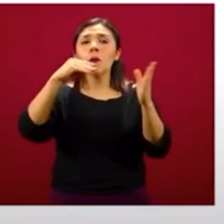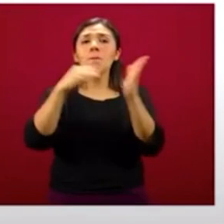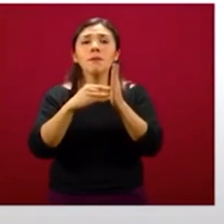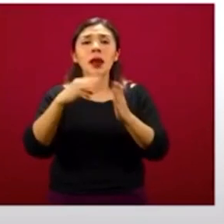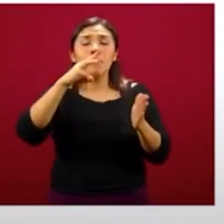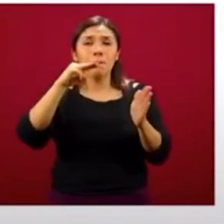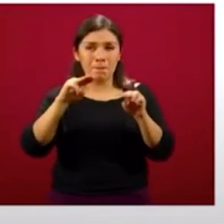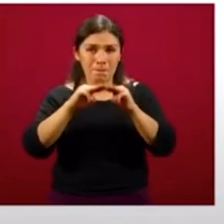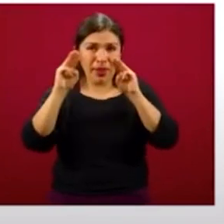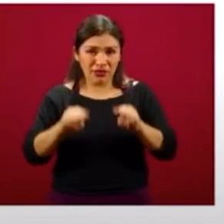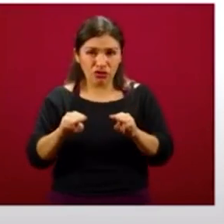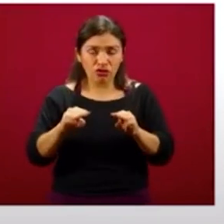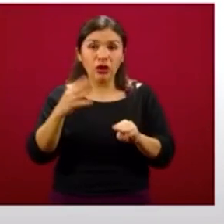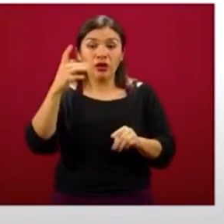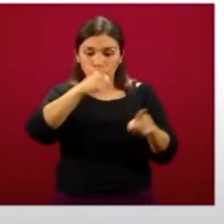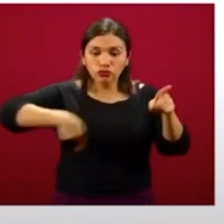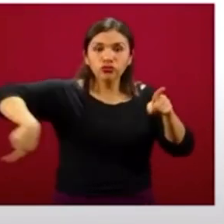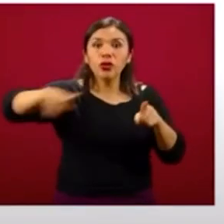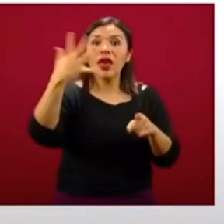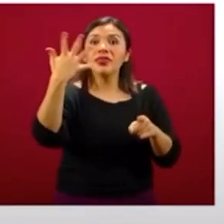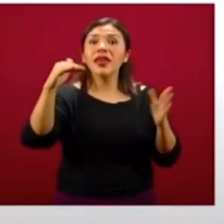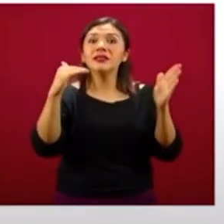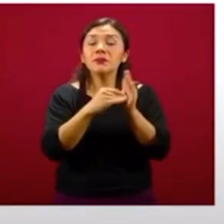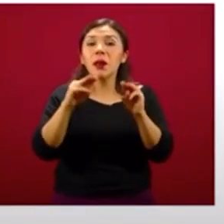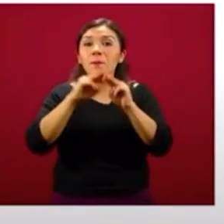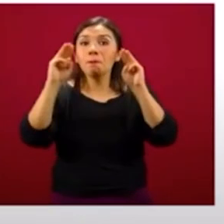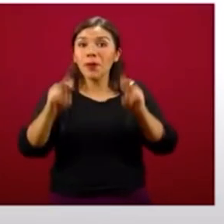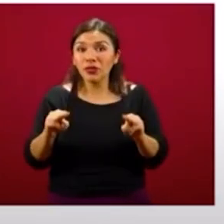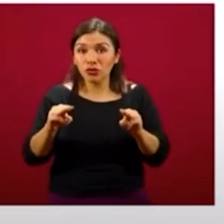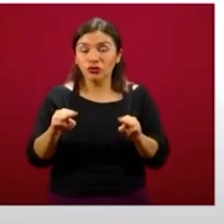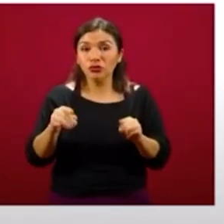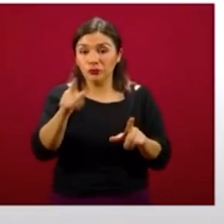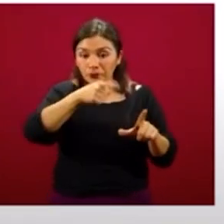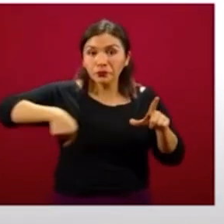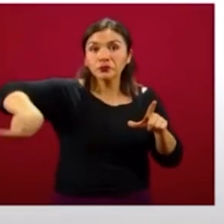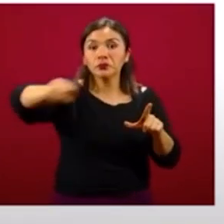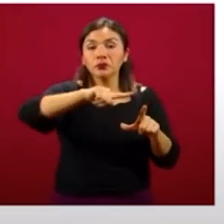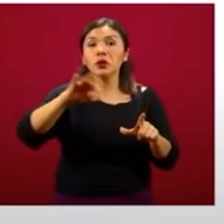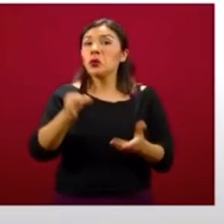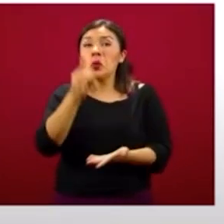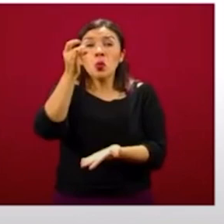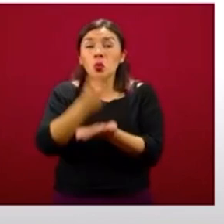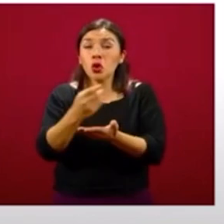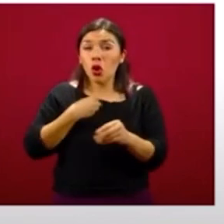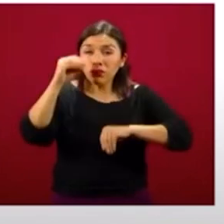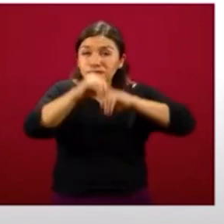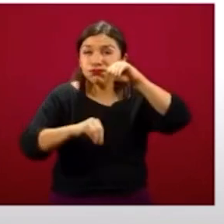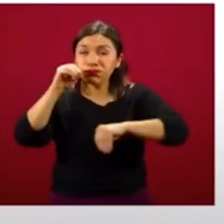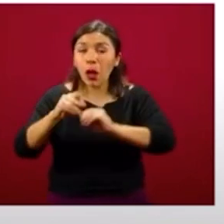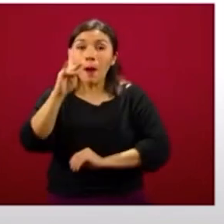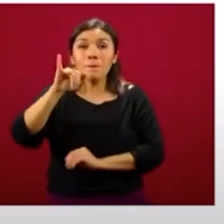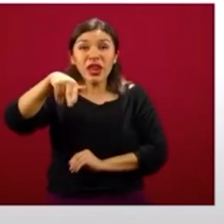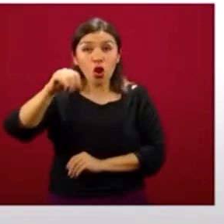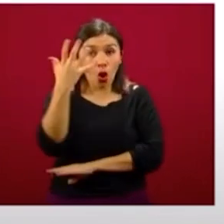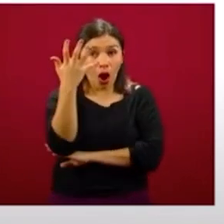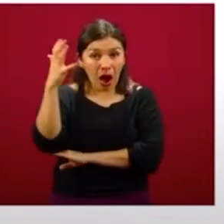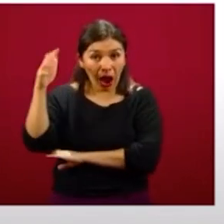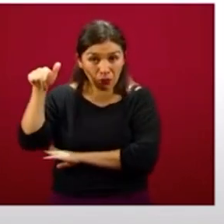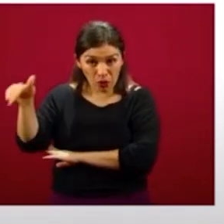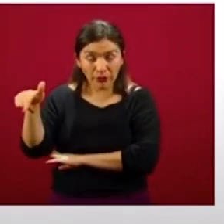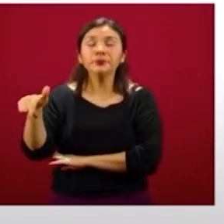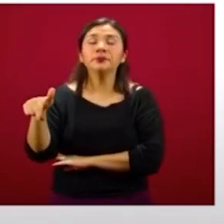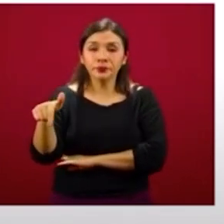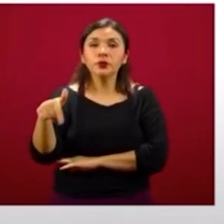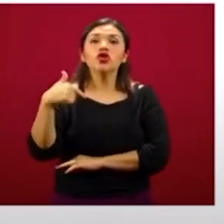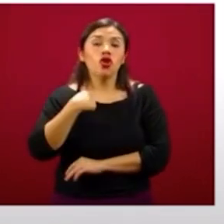son diez mil metros cuadrados, pues lo que se requeriría si sólo le metiéramos pinitos, que no es lo que estamos haciendo nosotros, nosotros